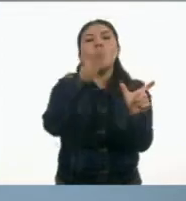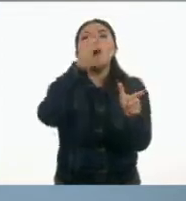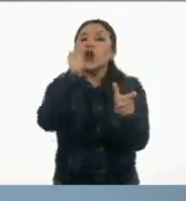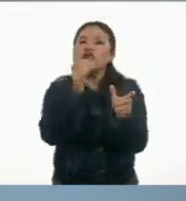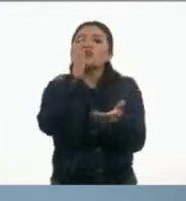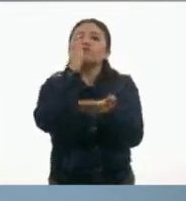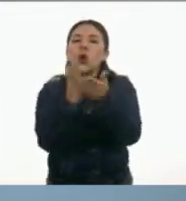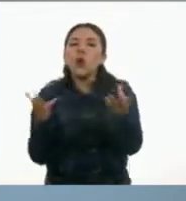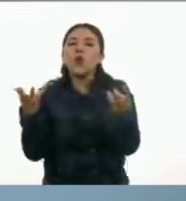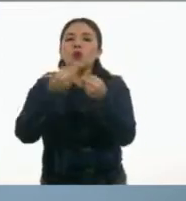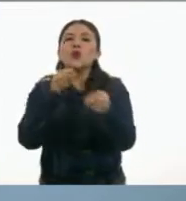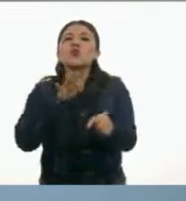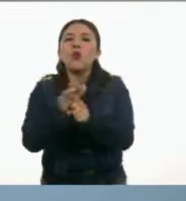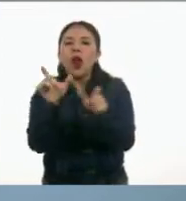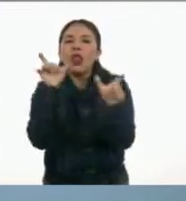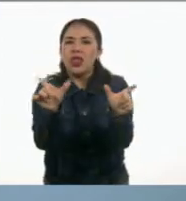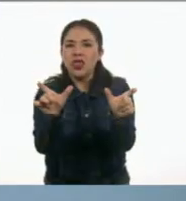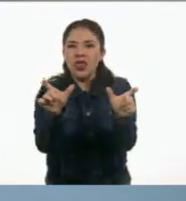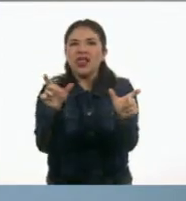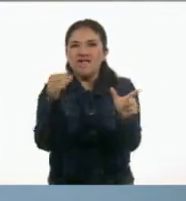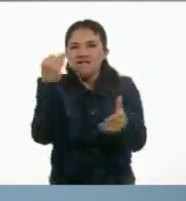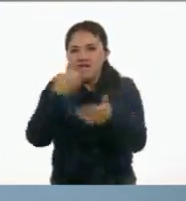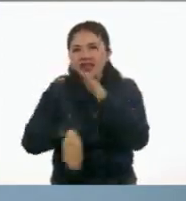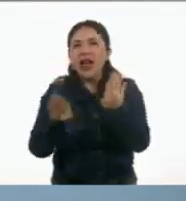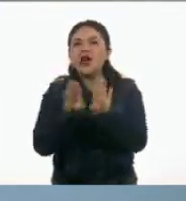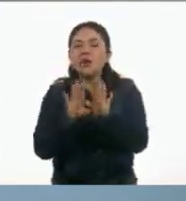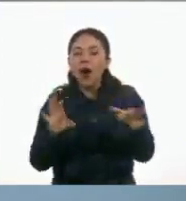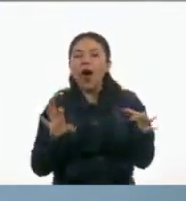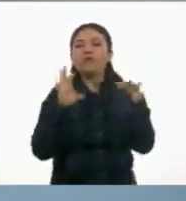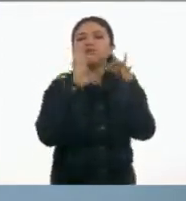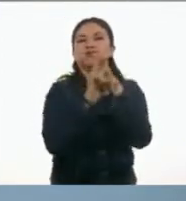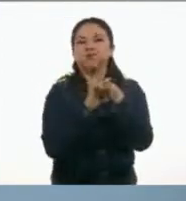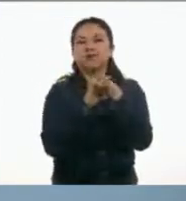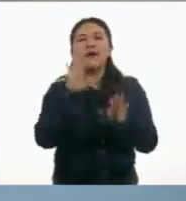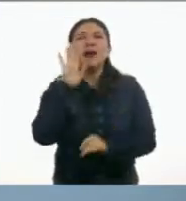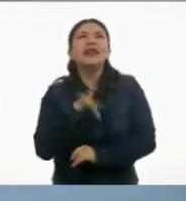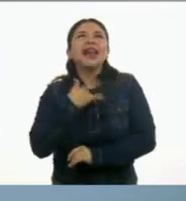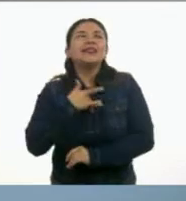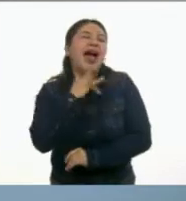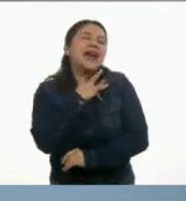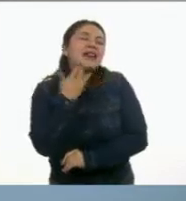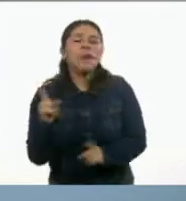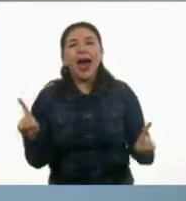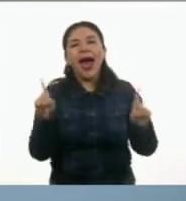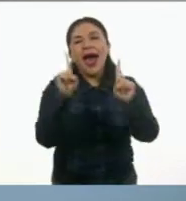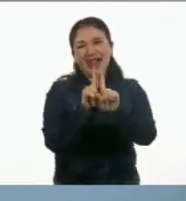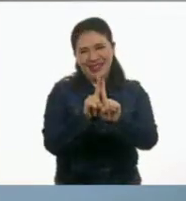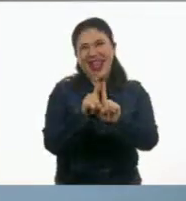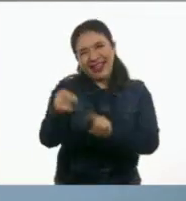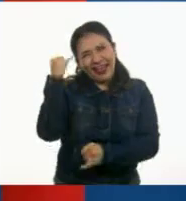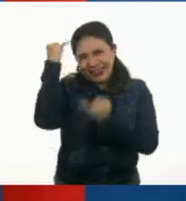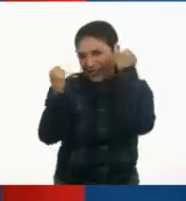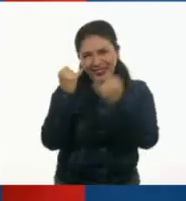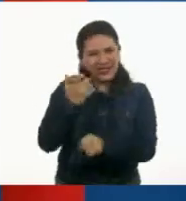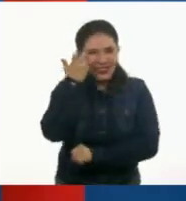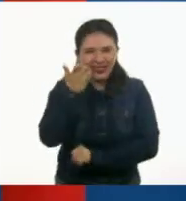Ay. Ay, su otra mitad. Muy Es como muy romántico, ¿no? Ok. Muy bien, Ay, Tom, un ocurrente. Pero tienes razón. Vamos